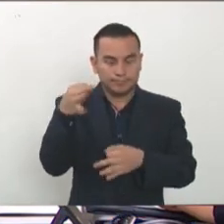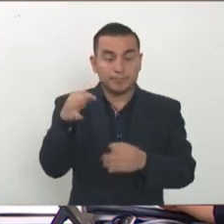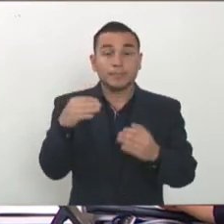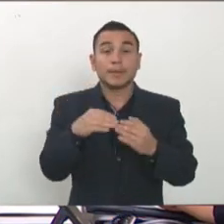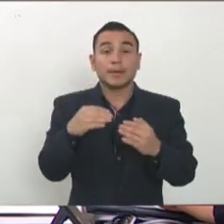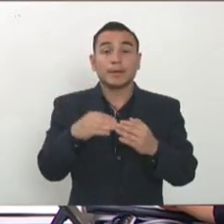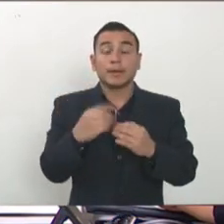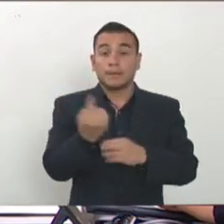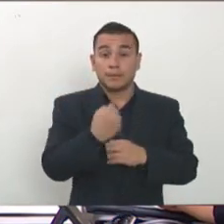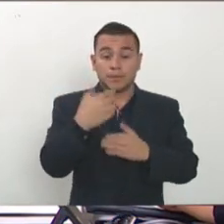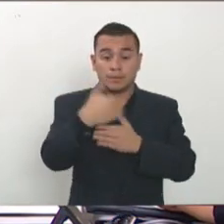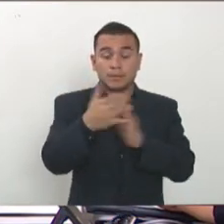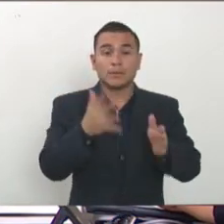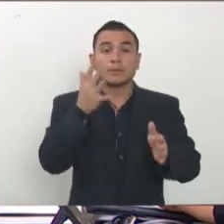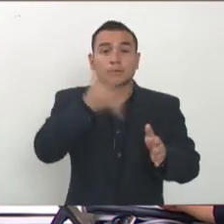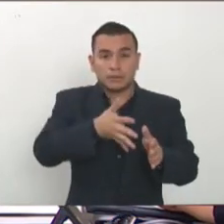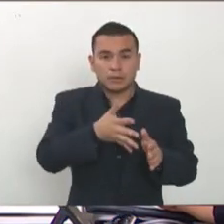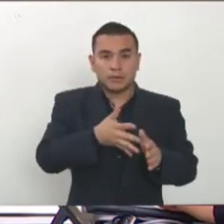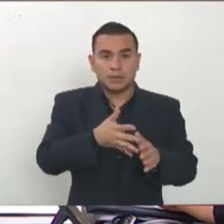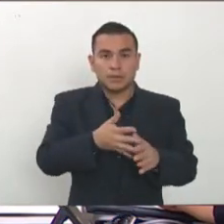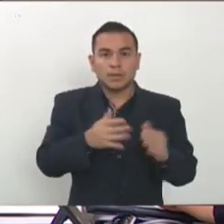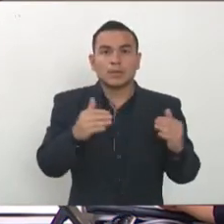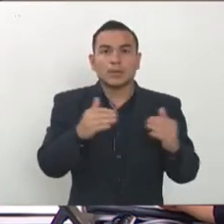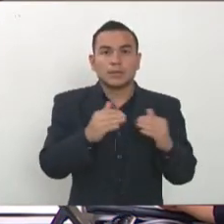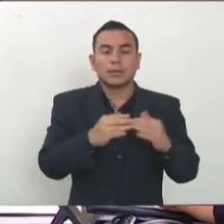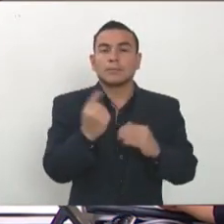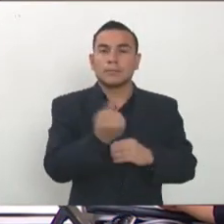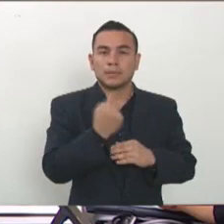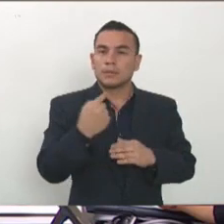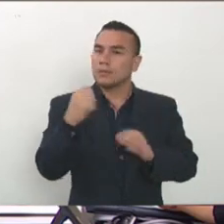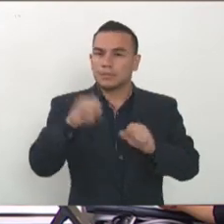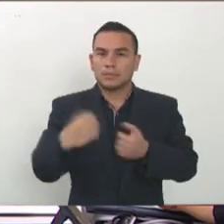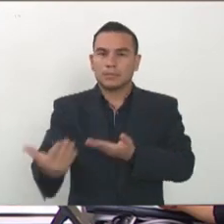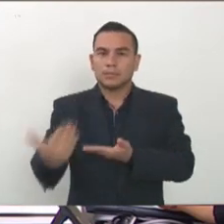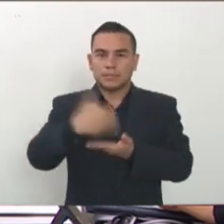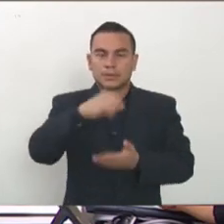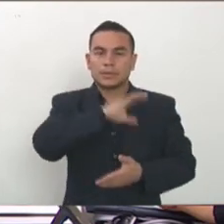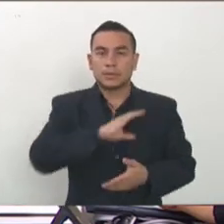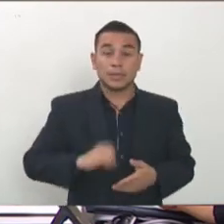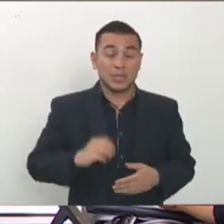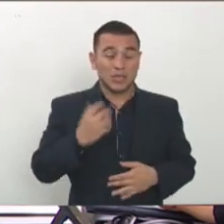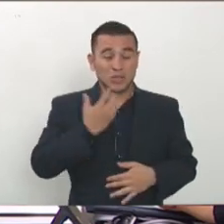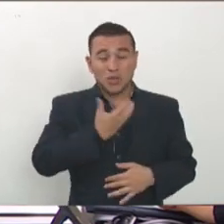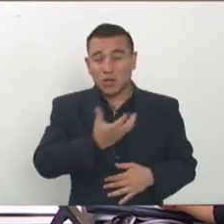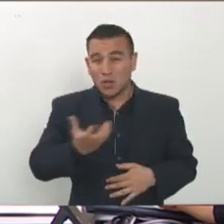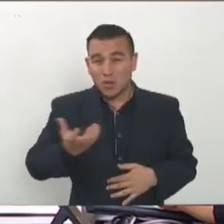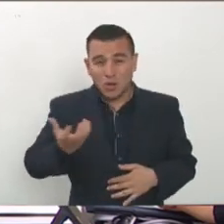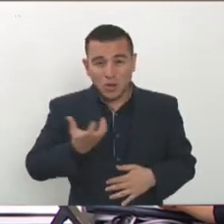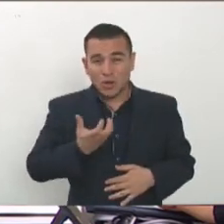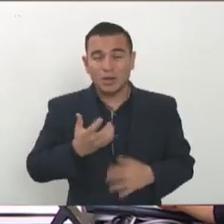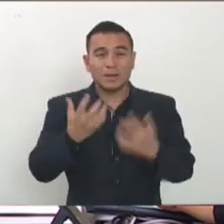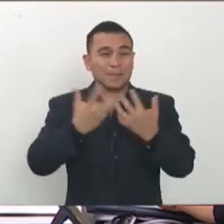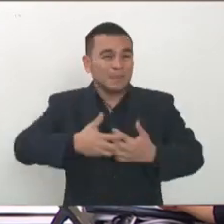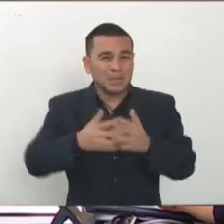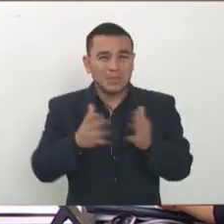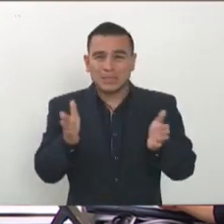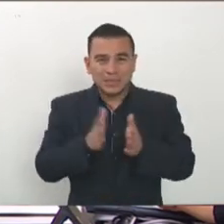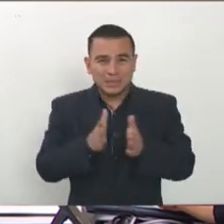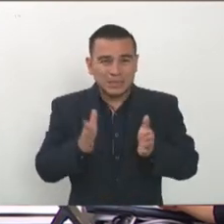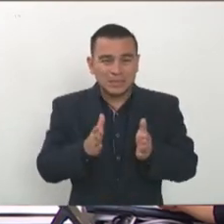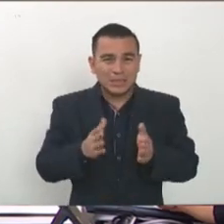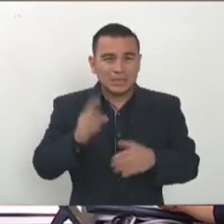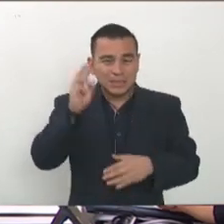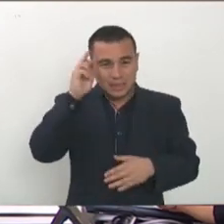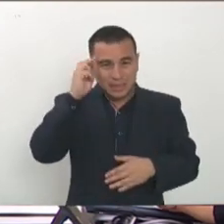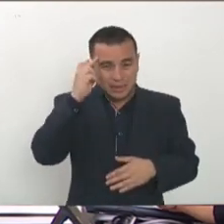personas que están en cuarentena las personas que se han quedado varadas en el extranjero y no pueden regresar a sus trabajos las personas los pequeños empresarios que han